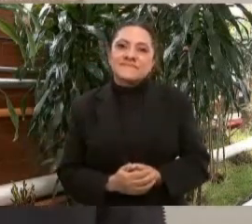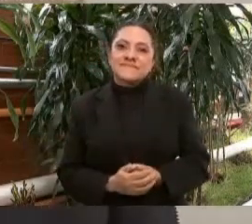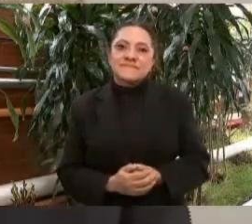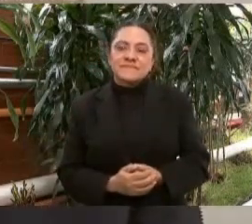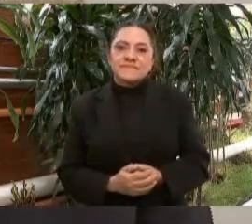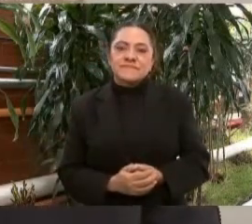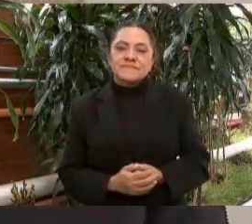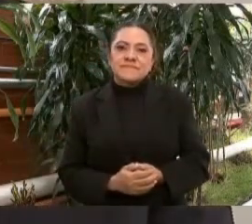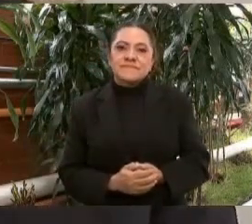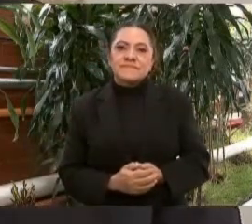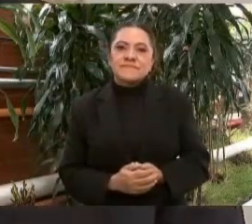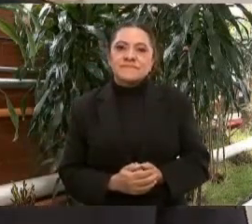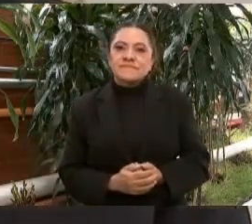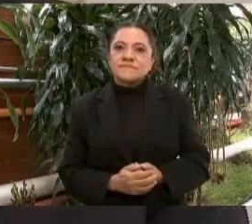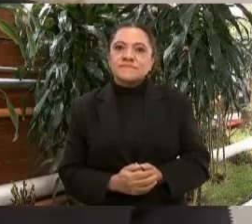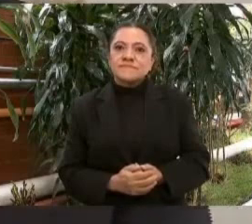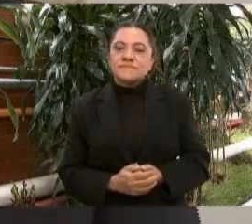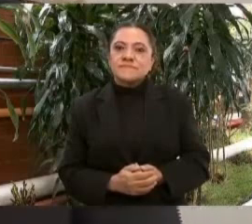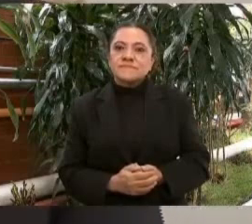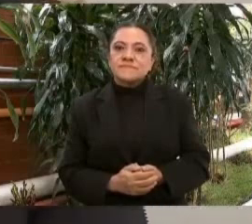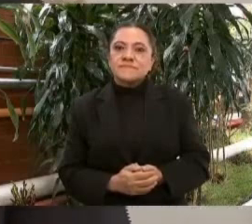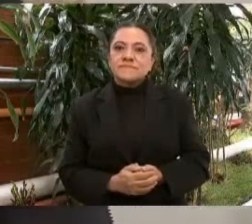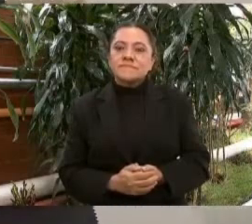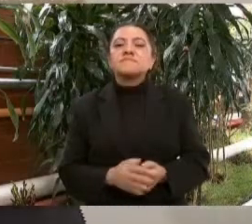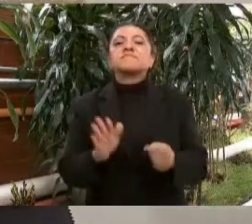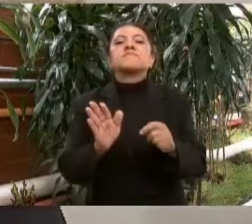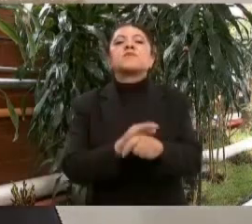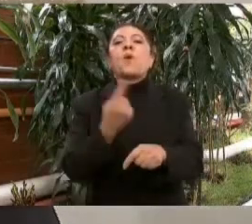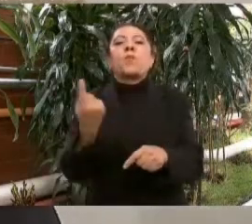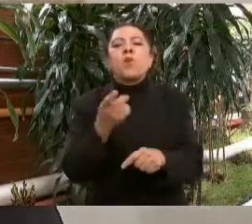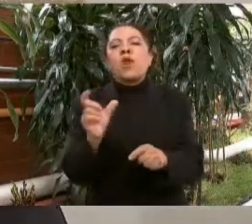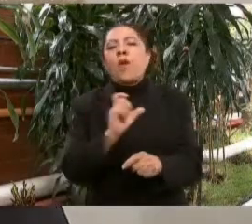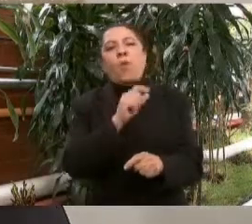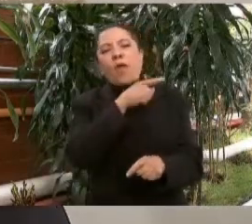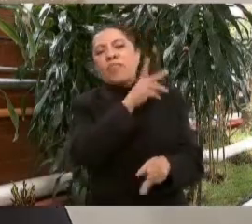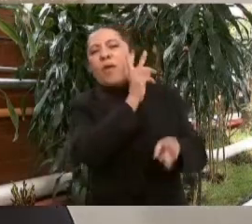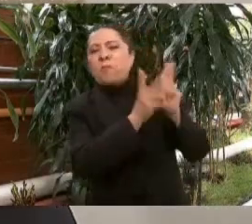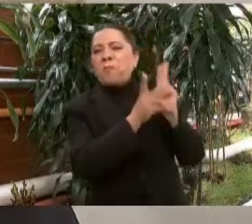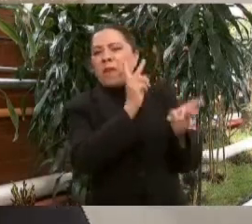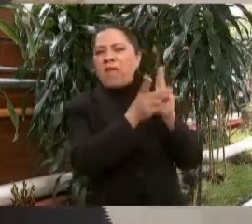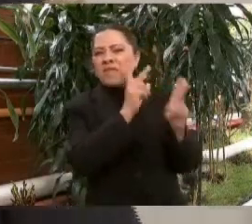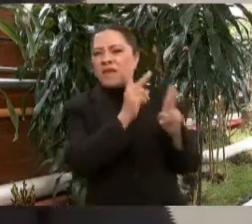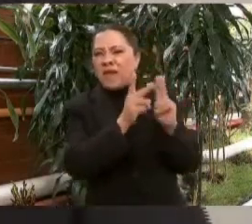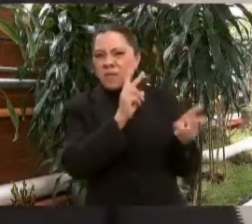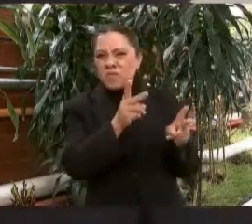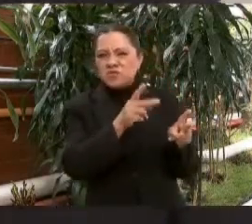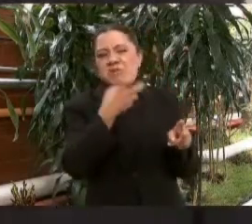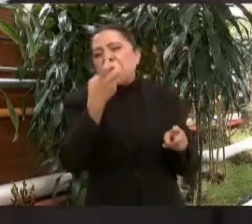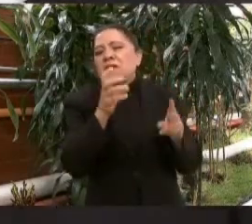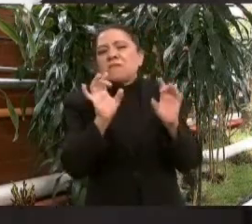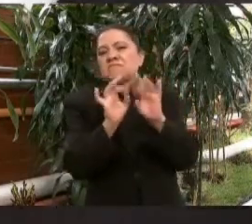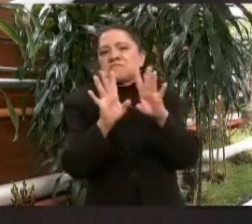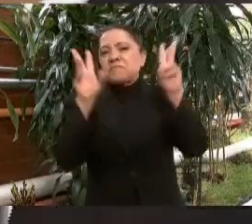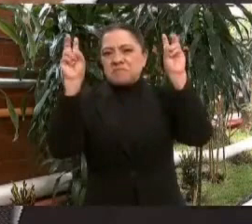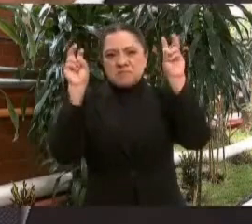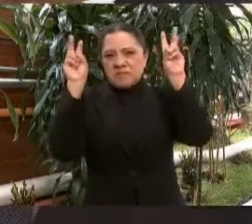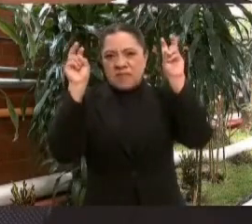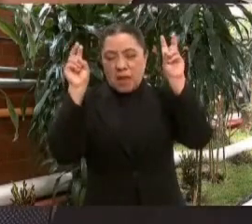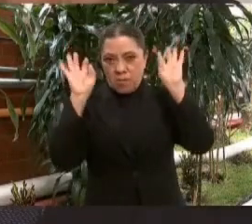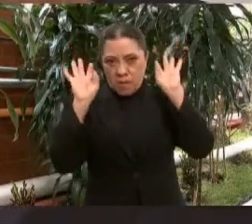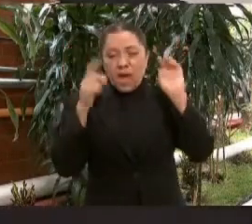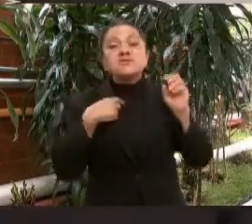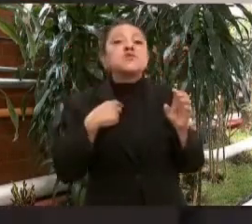porque en la plática salió el tema y le